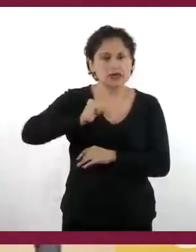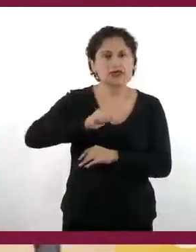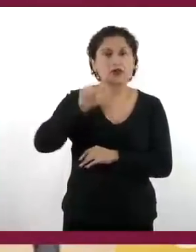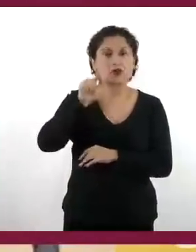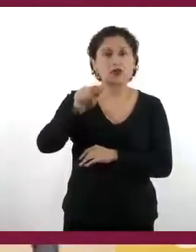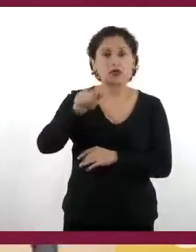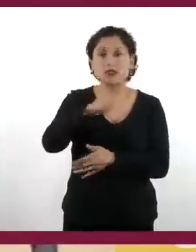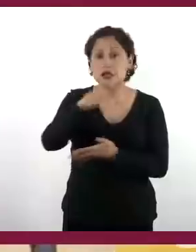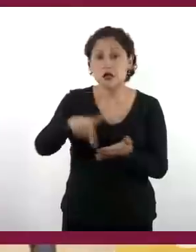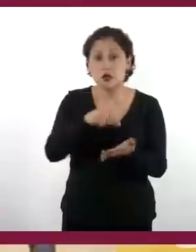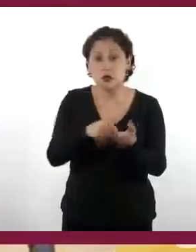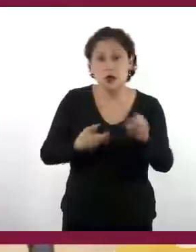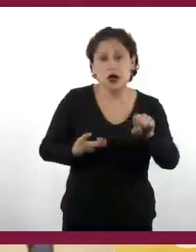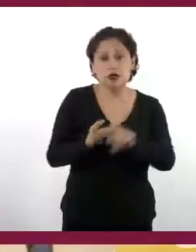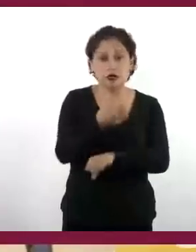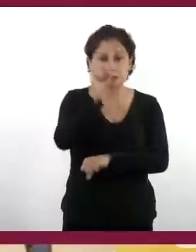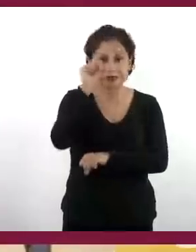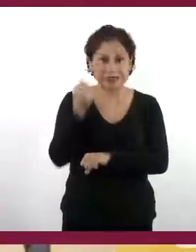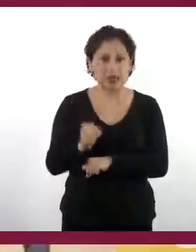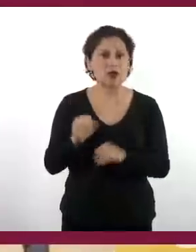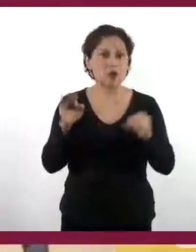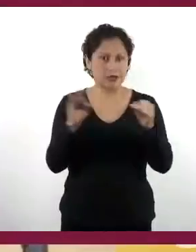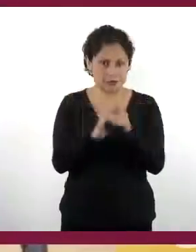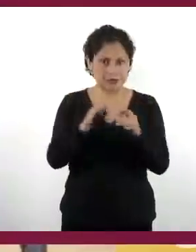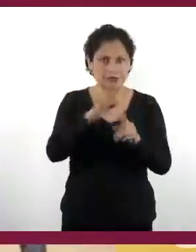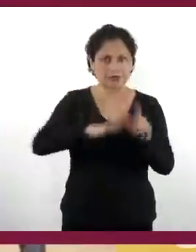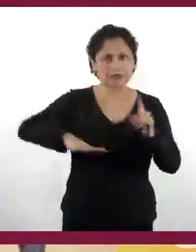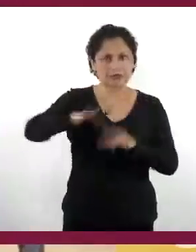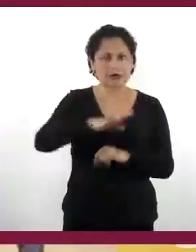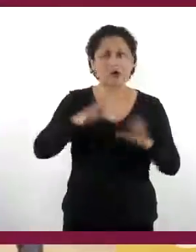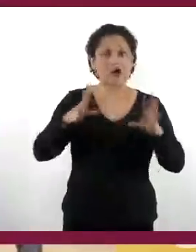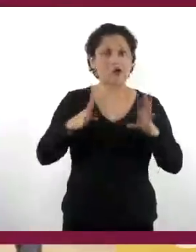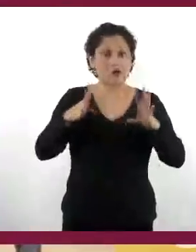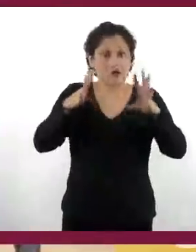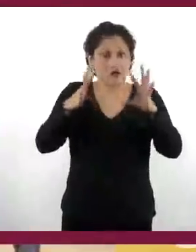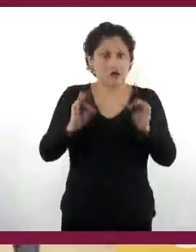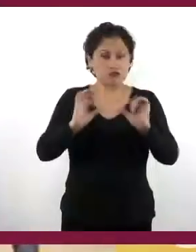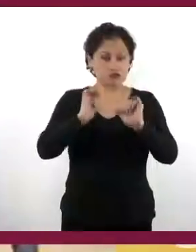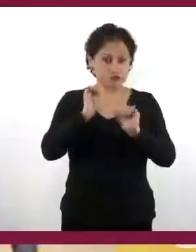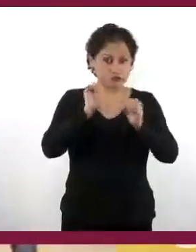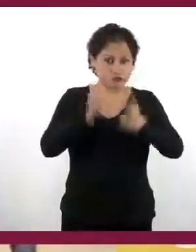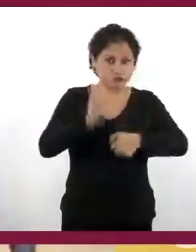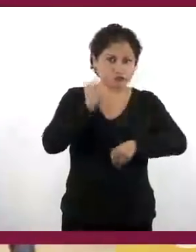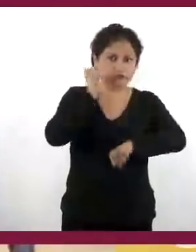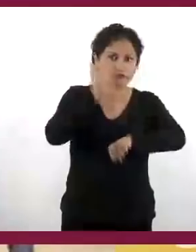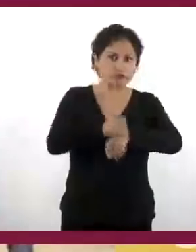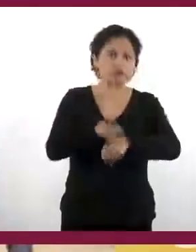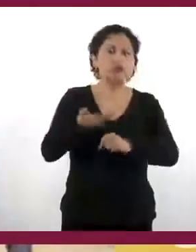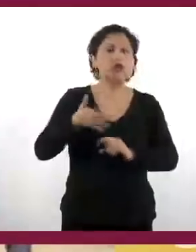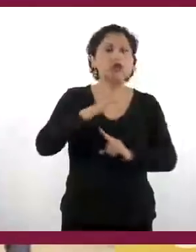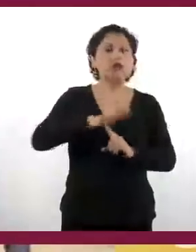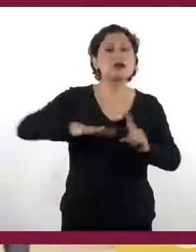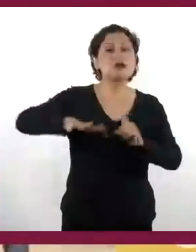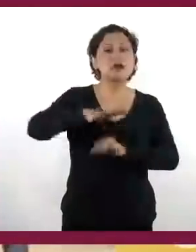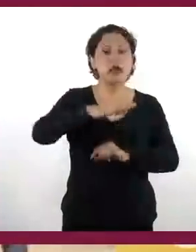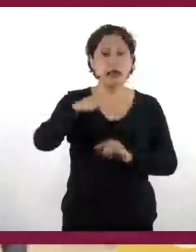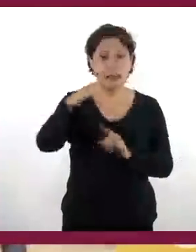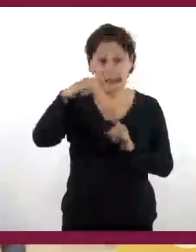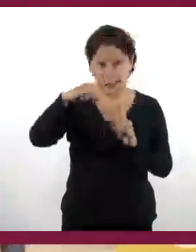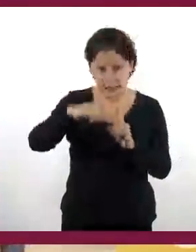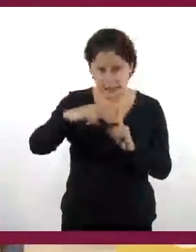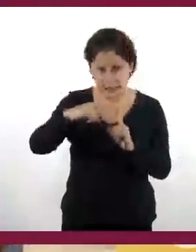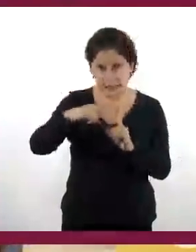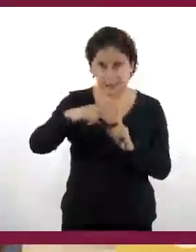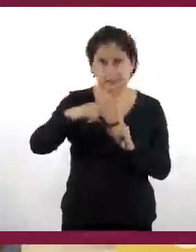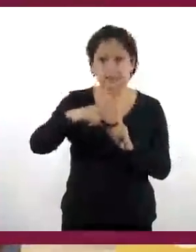de Sinaloa, y consisten en una fundación, un establecimiento en torno a la iglesia de la misión y la